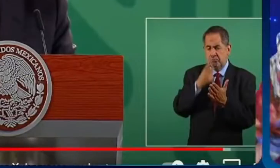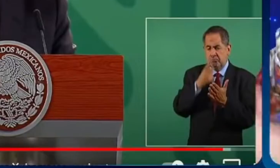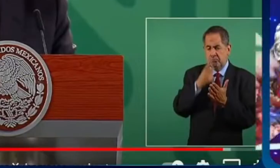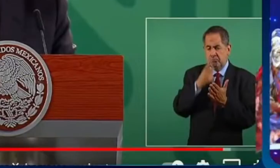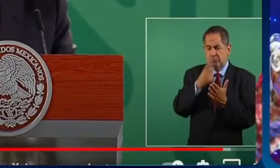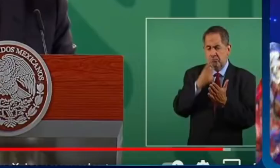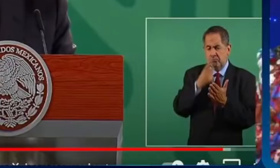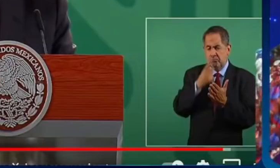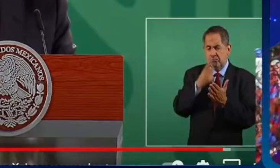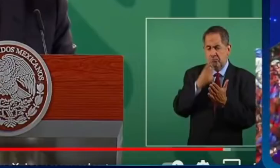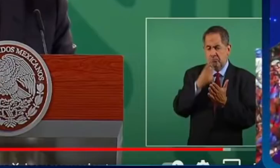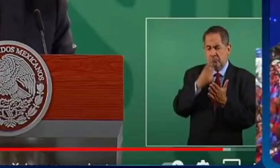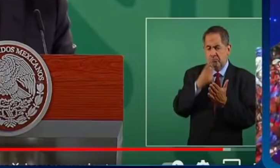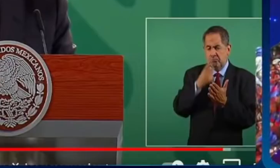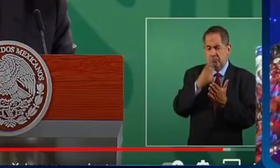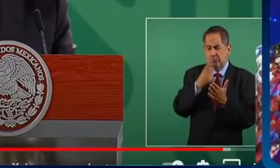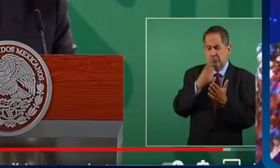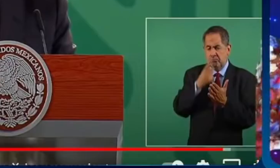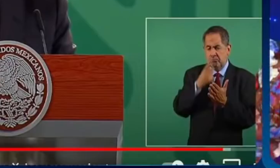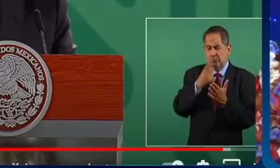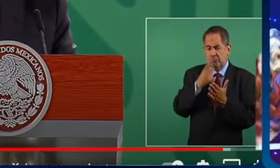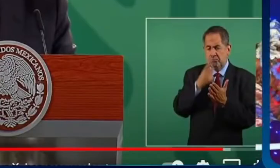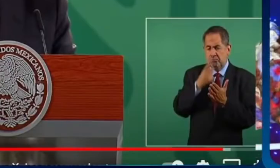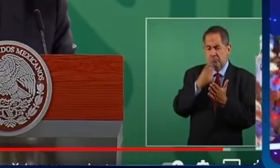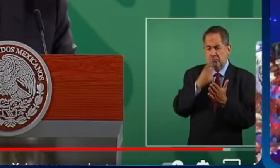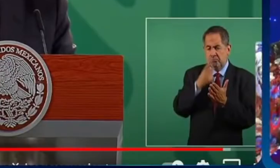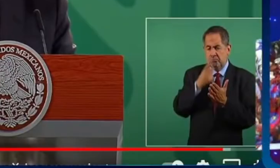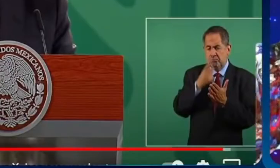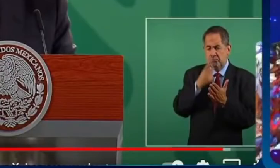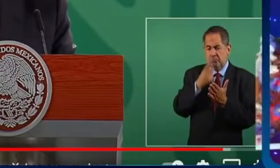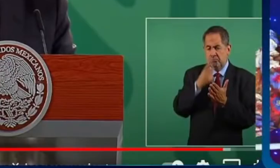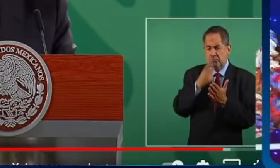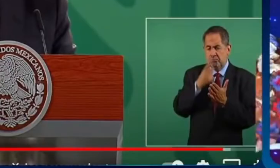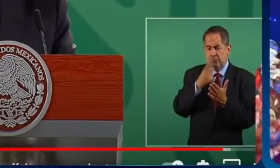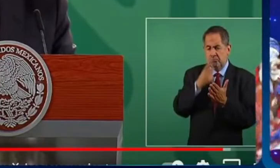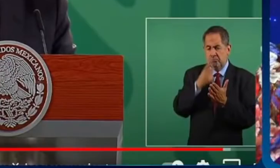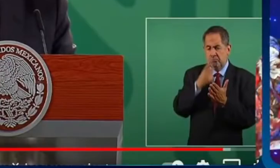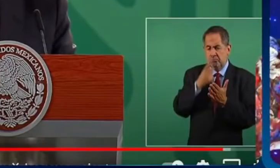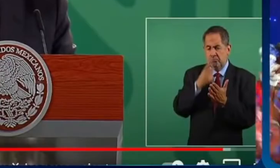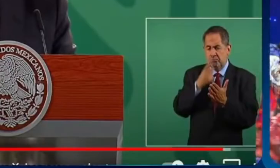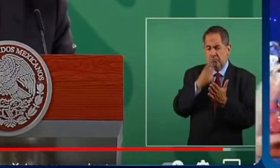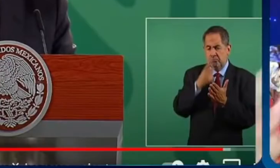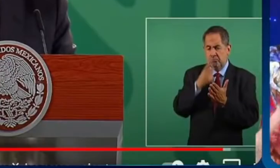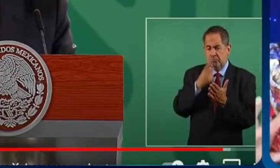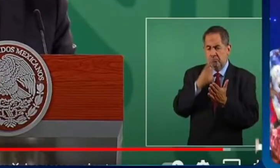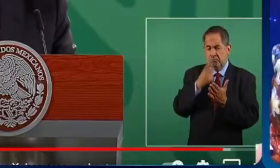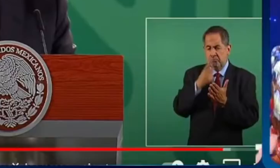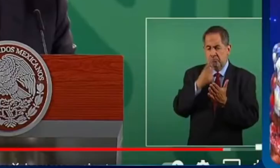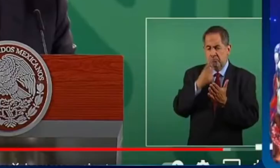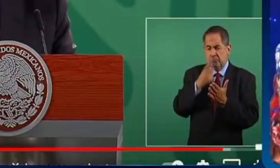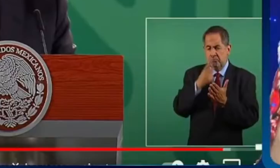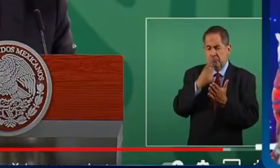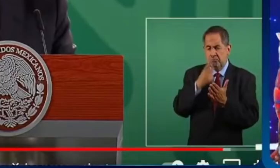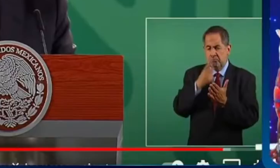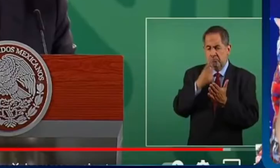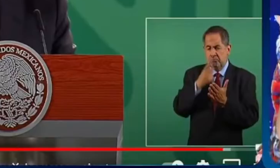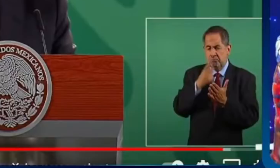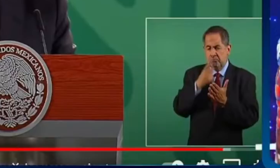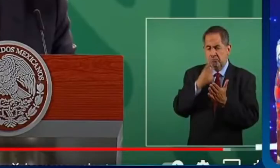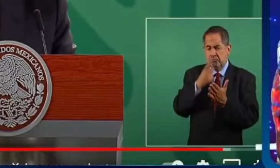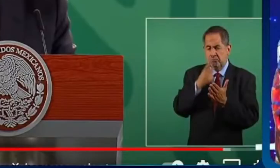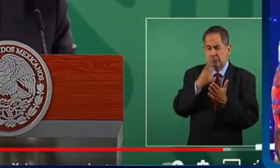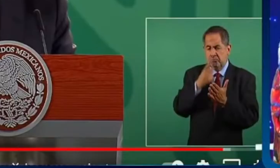no prospere el proyecto la cuadra transformación y por eso Margarín Flas y Calderón ahí andaban metiendo las narices pues para